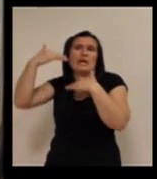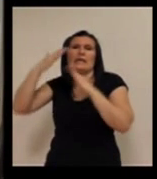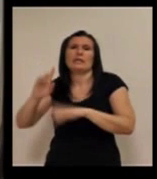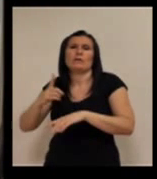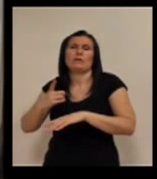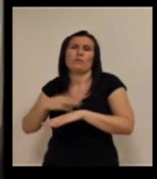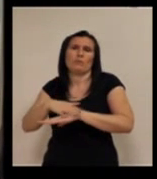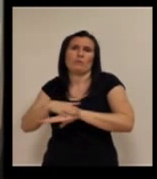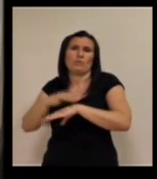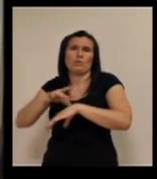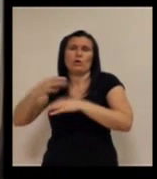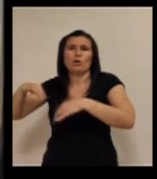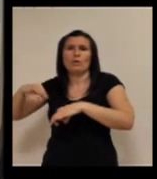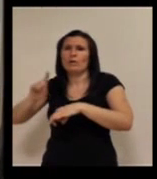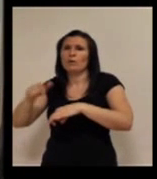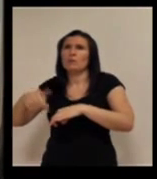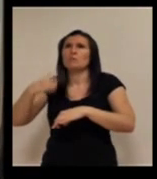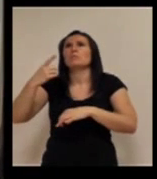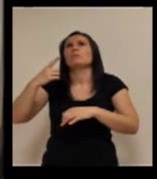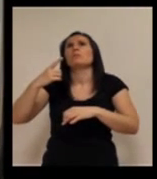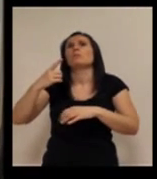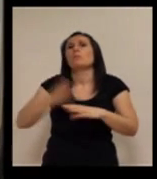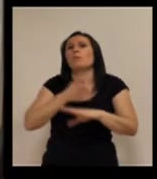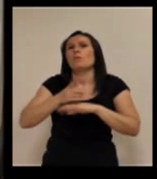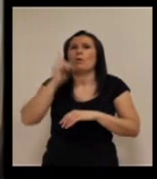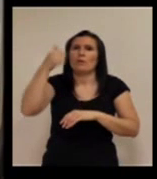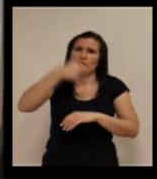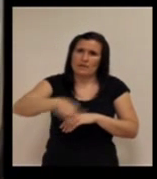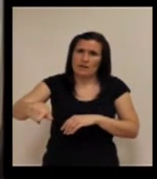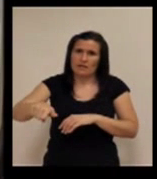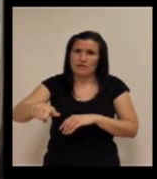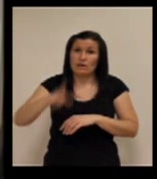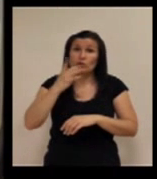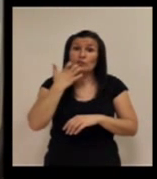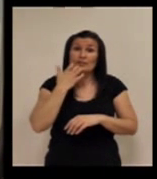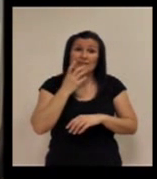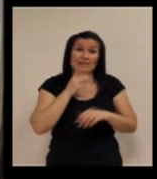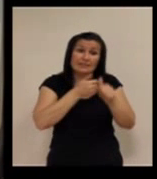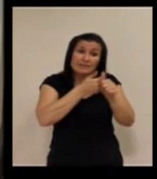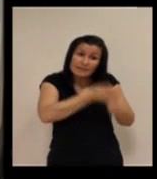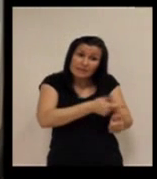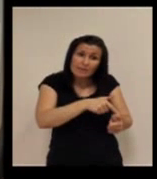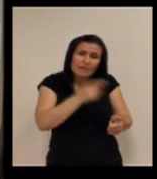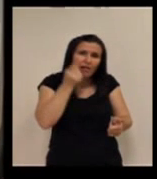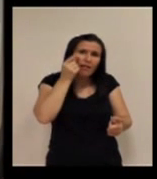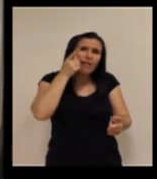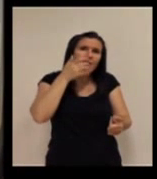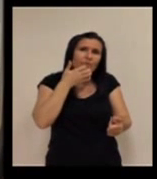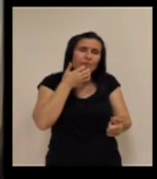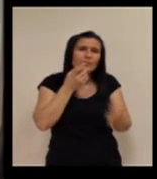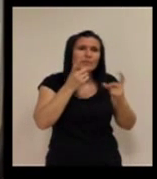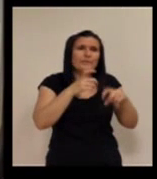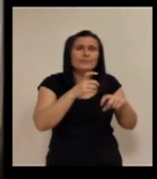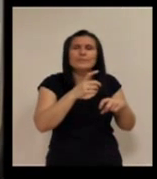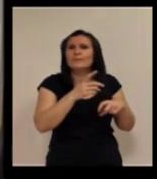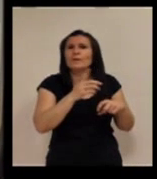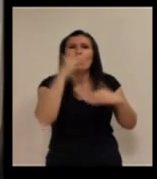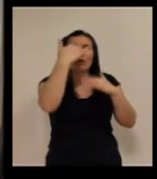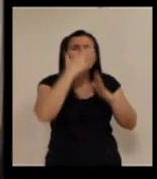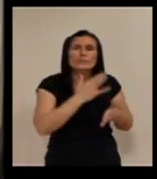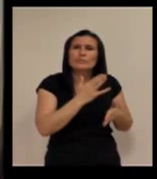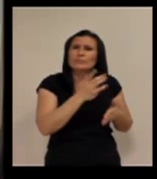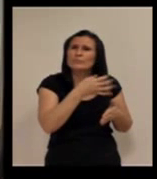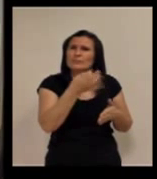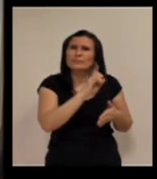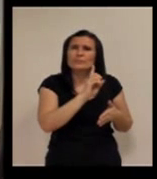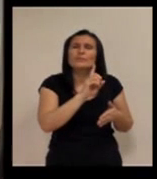vuelve dentro de una semana. Y solo si en el seguimiento observas que la foto del día es incorrecta o la tendencia